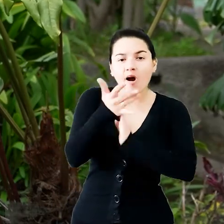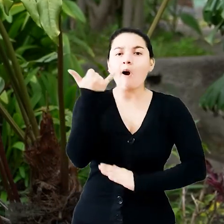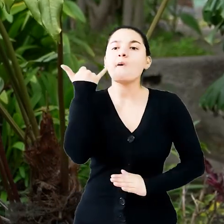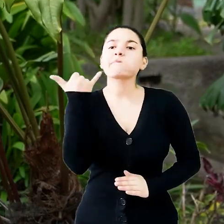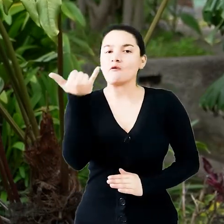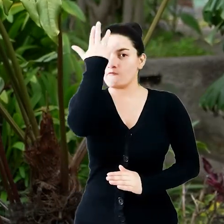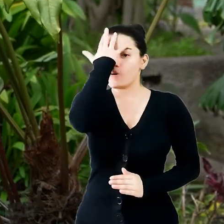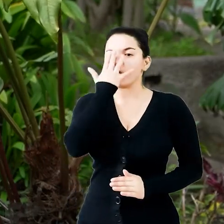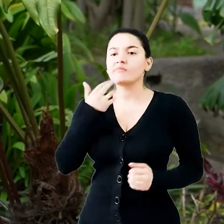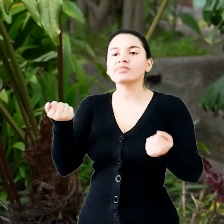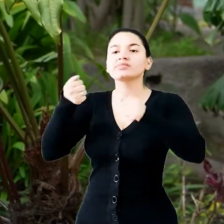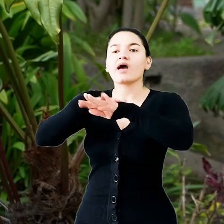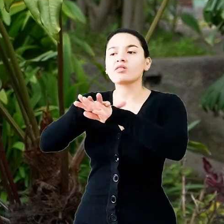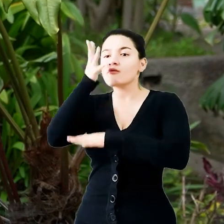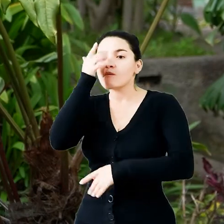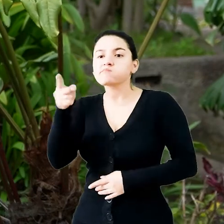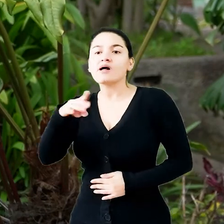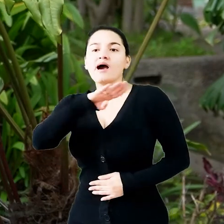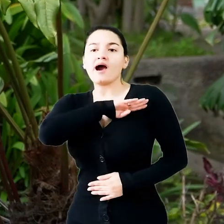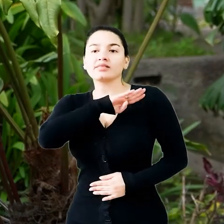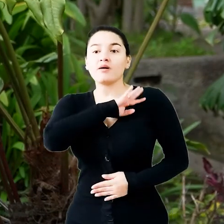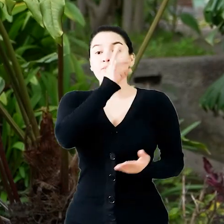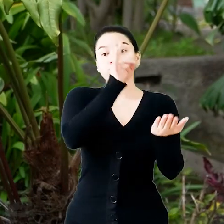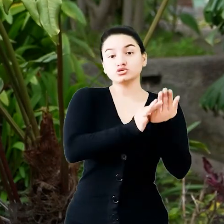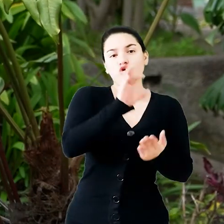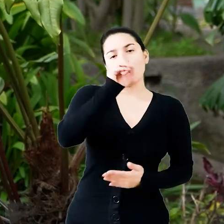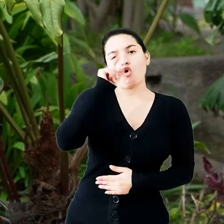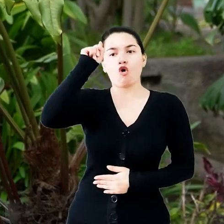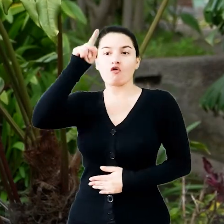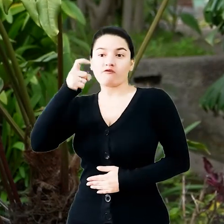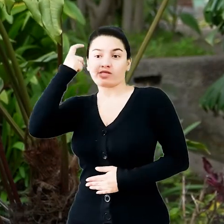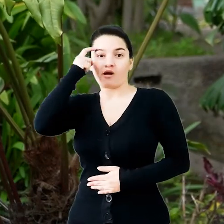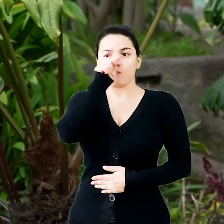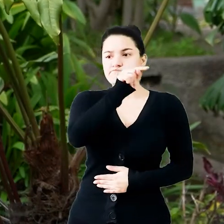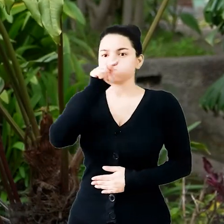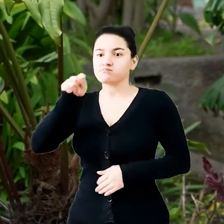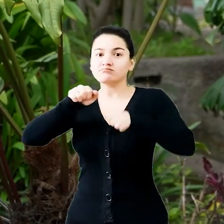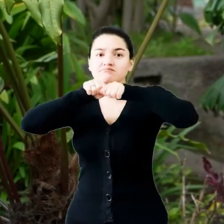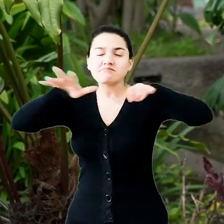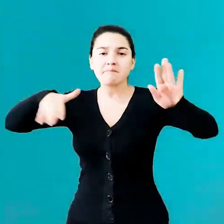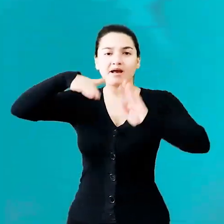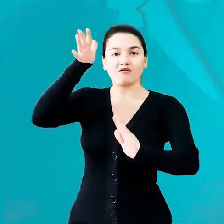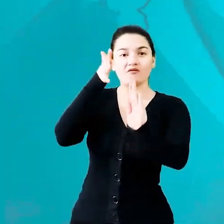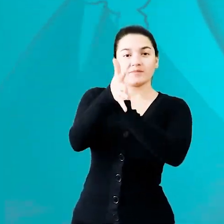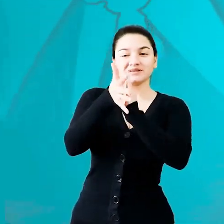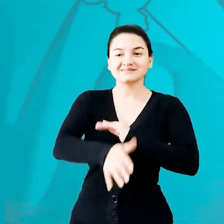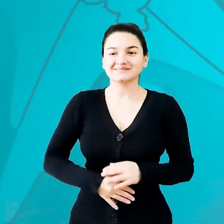página de Facebook de la Alcaldía Municipal o de la Gobernación de Nariño. Hasta la próxima.